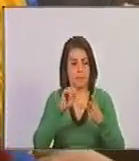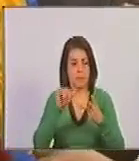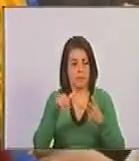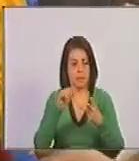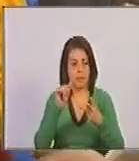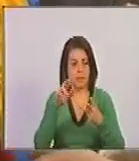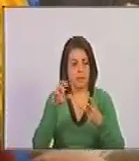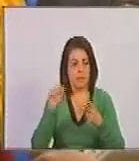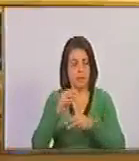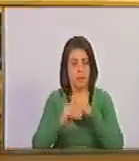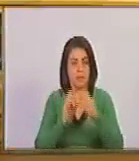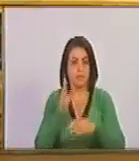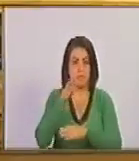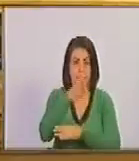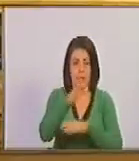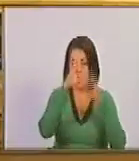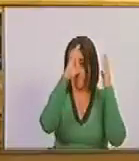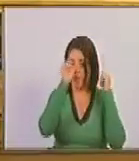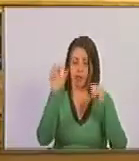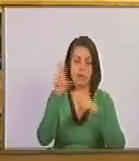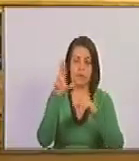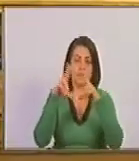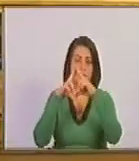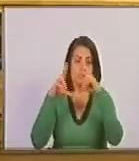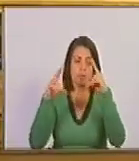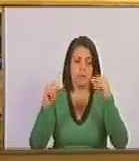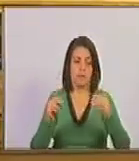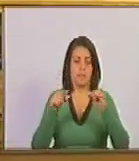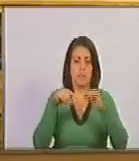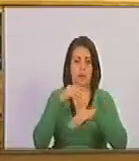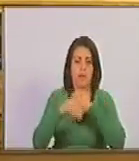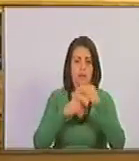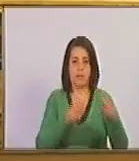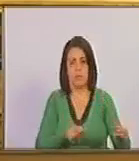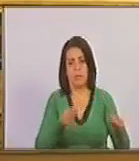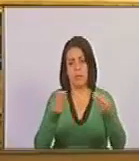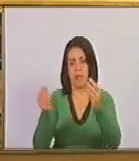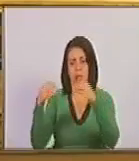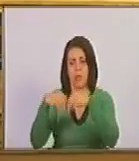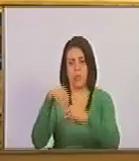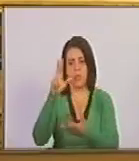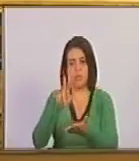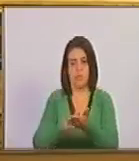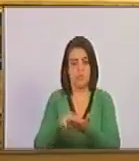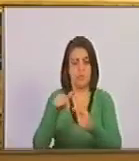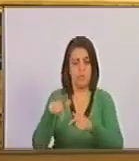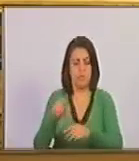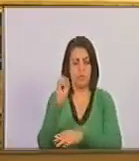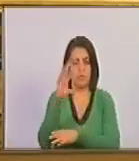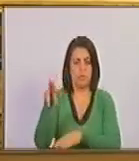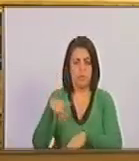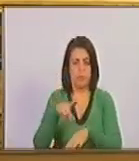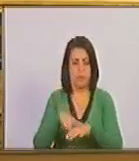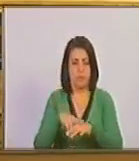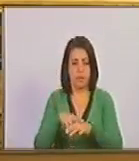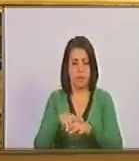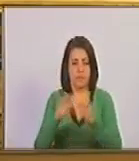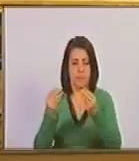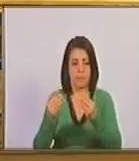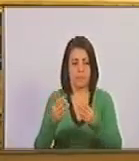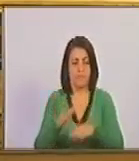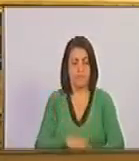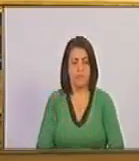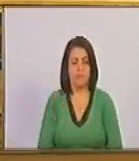para que se sirvan a acudir a la embajada de la República de Nicaragua para hacerles entrega del acuerdo aprobado por la Asamblea Nacional.